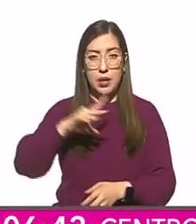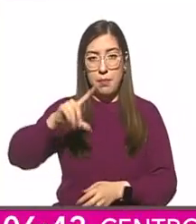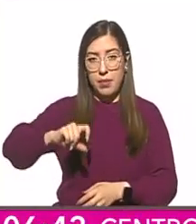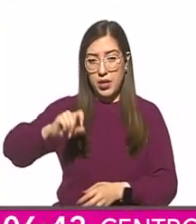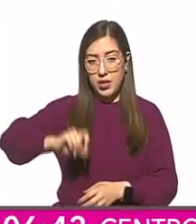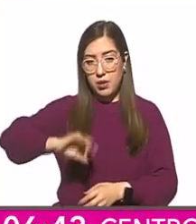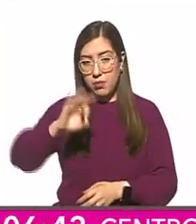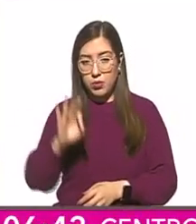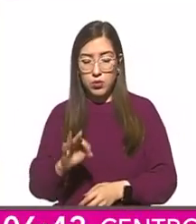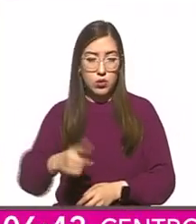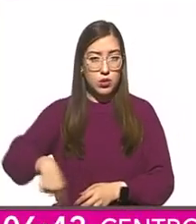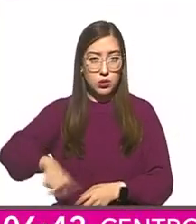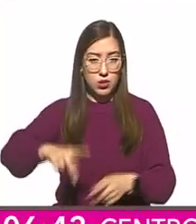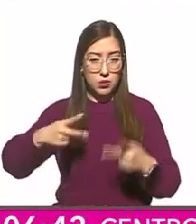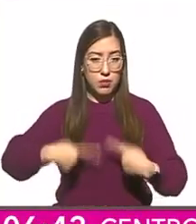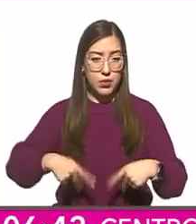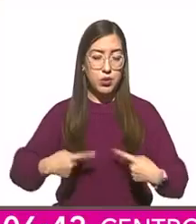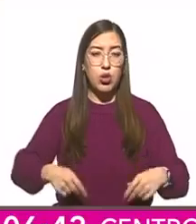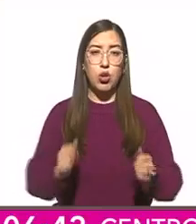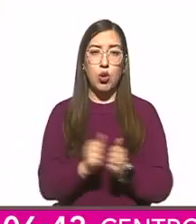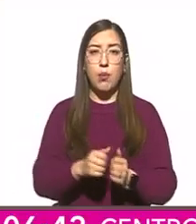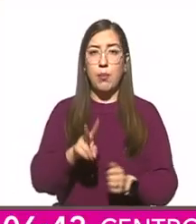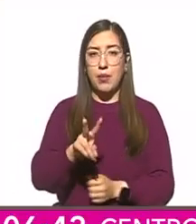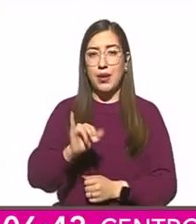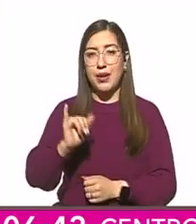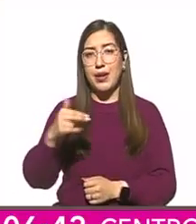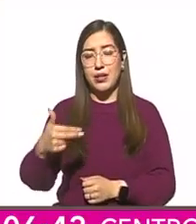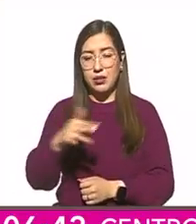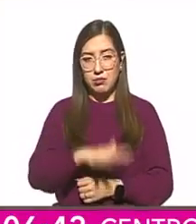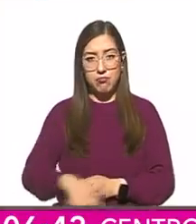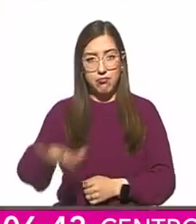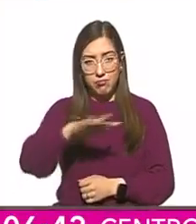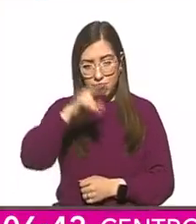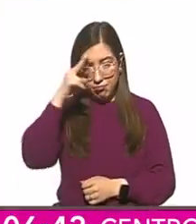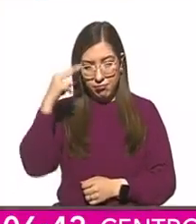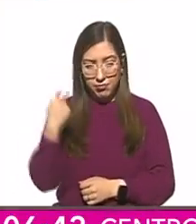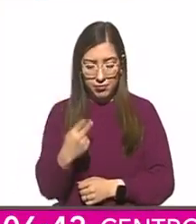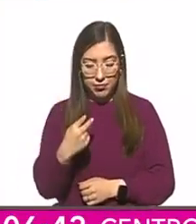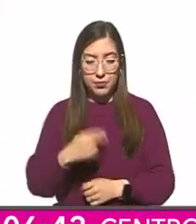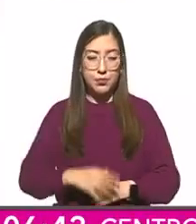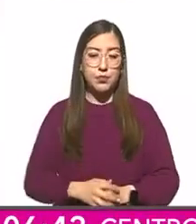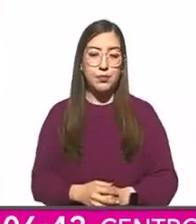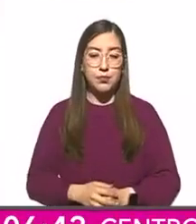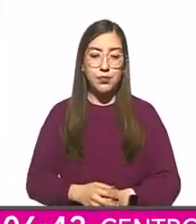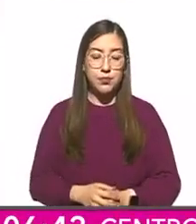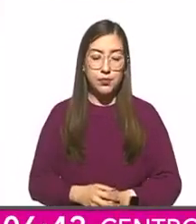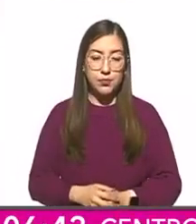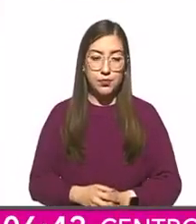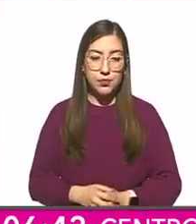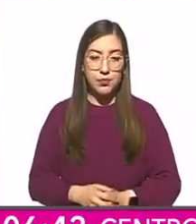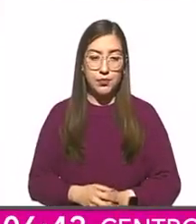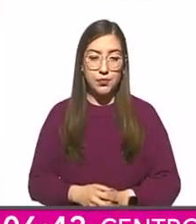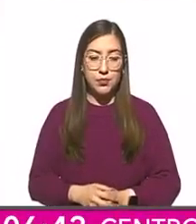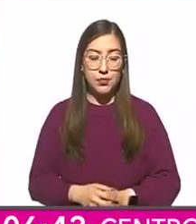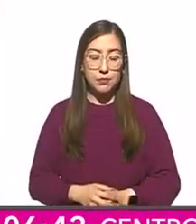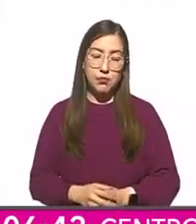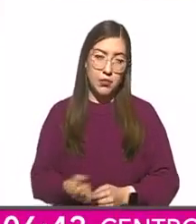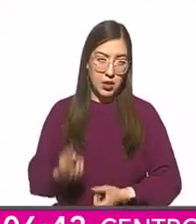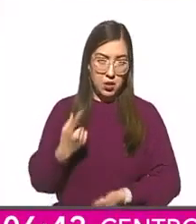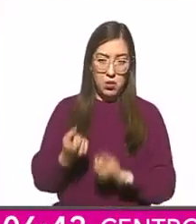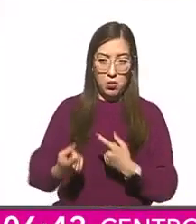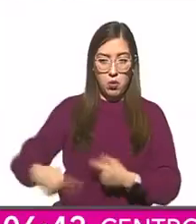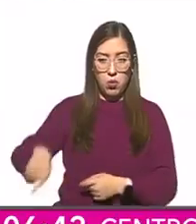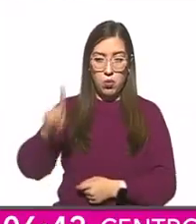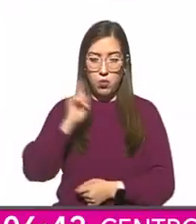de las personas con VIH en el país. Una buena parte de las mujeres con VIH